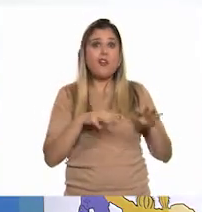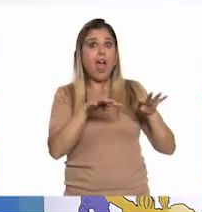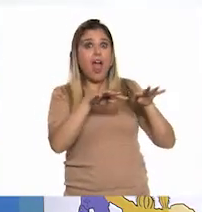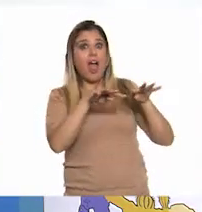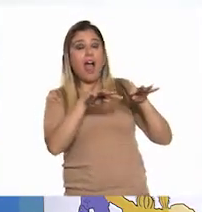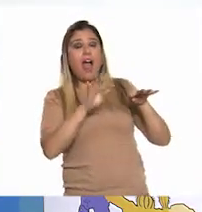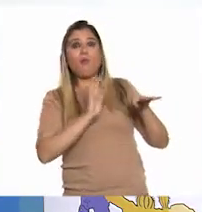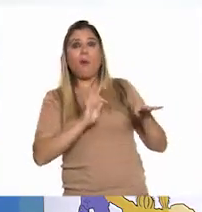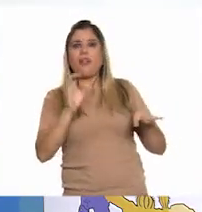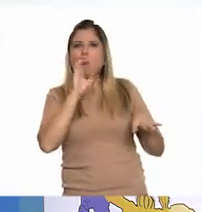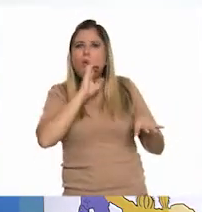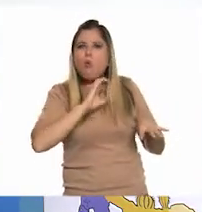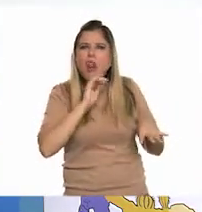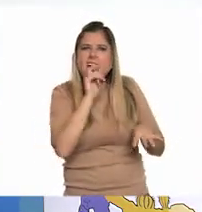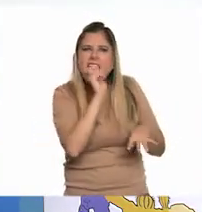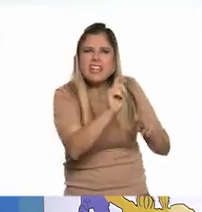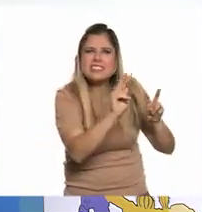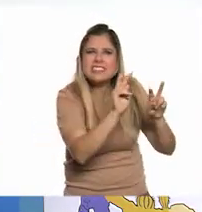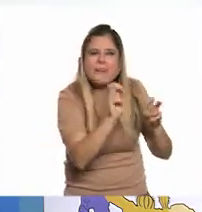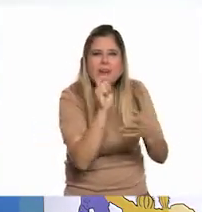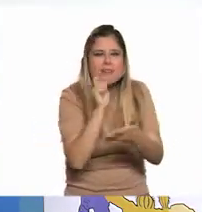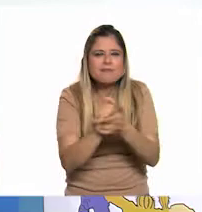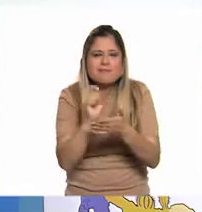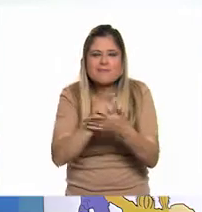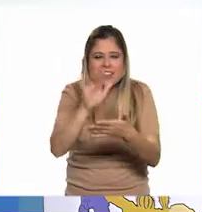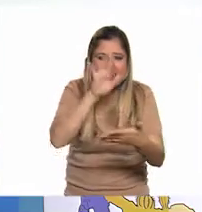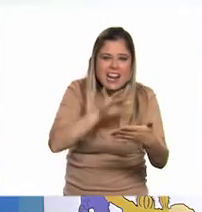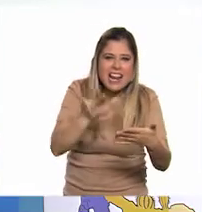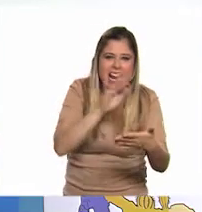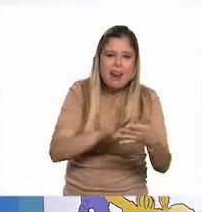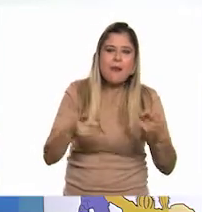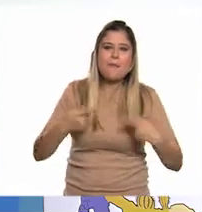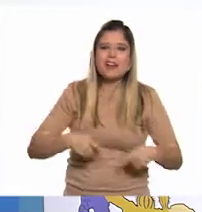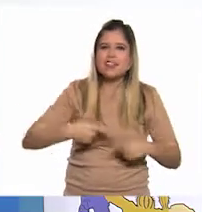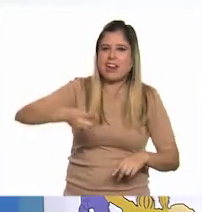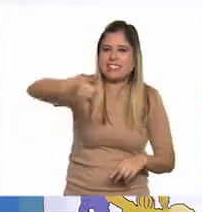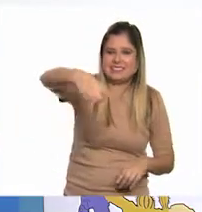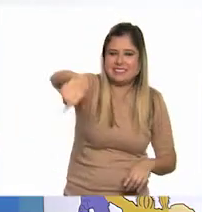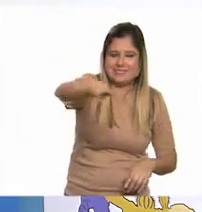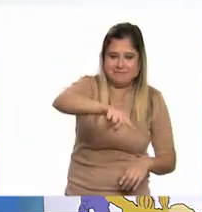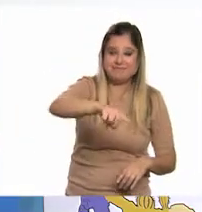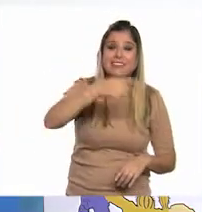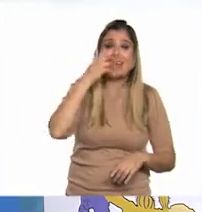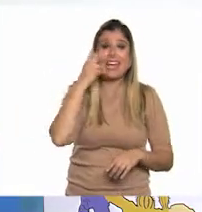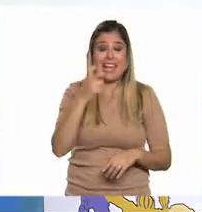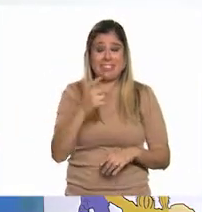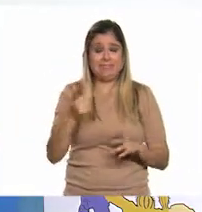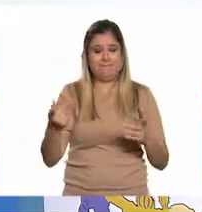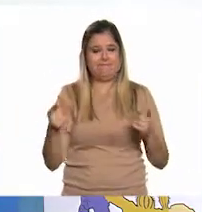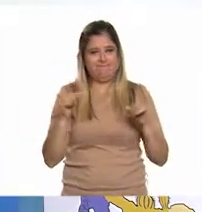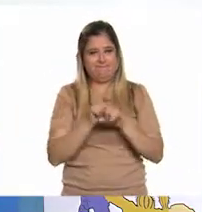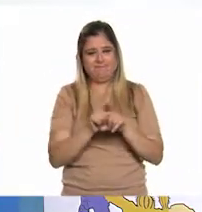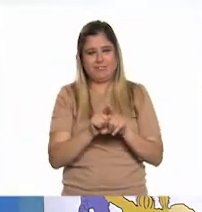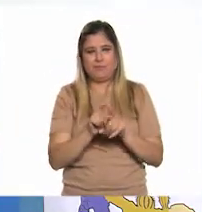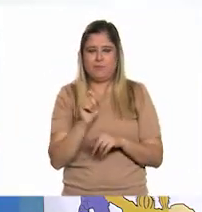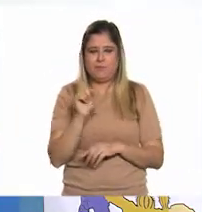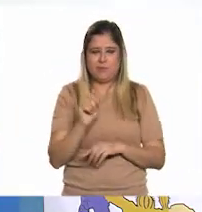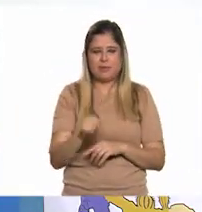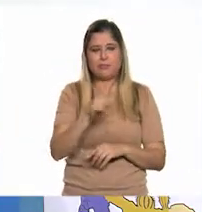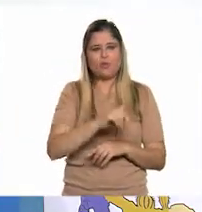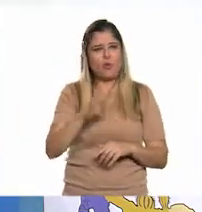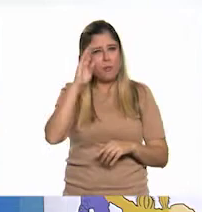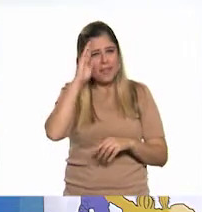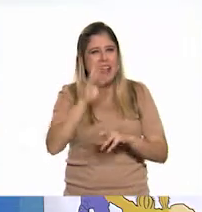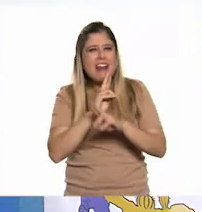lectores que imaginamos van a ser el público de nuestro artículo. En este sentido, también debemos pensar en la